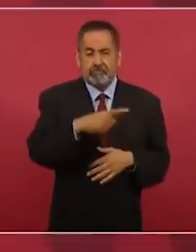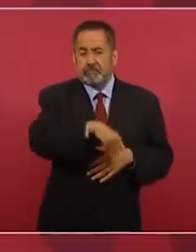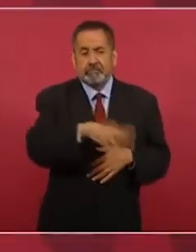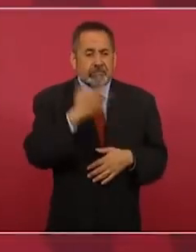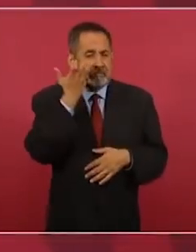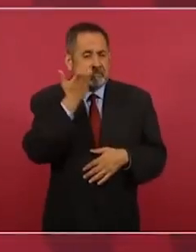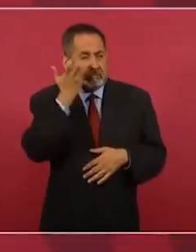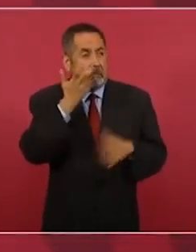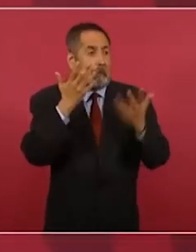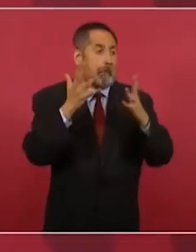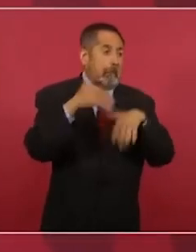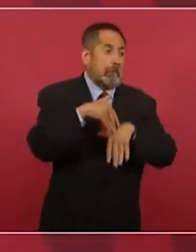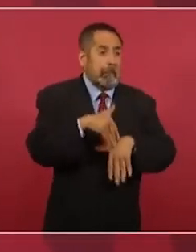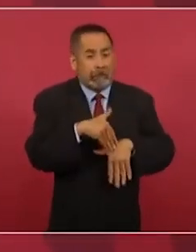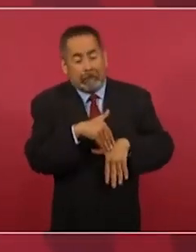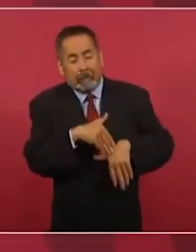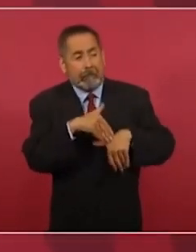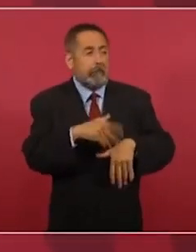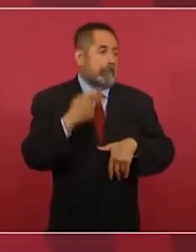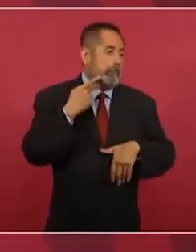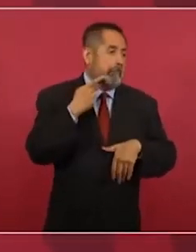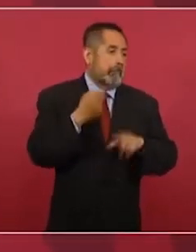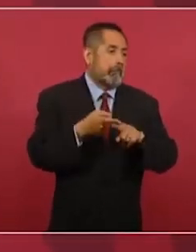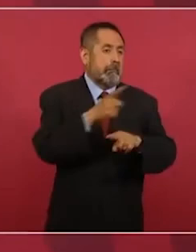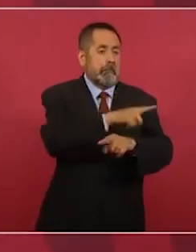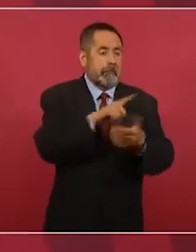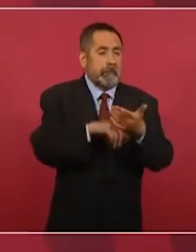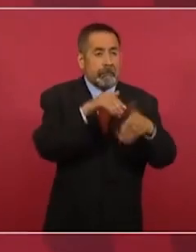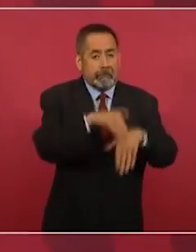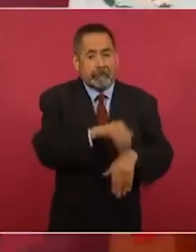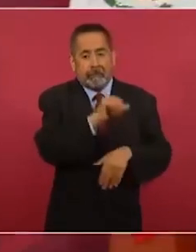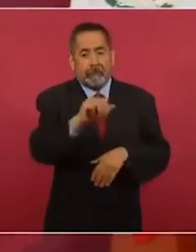de la política de Washington